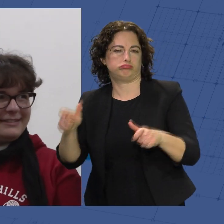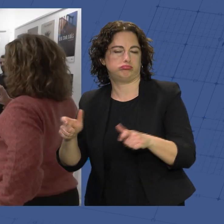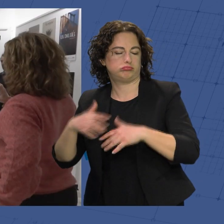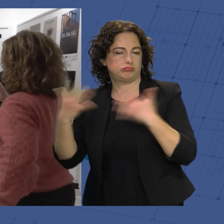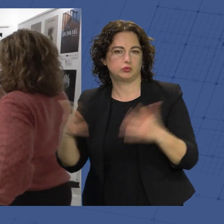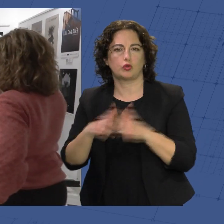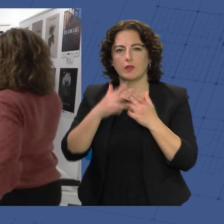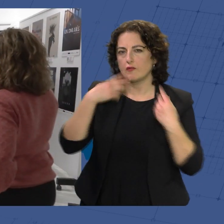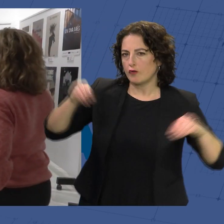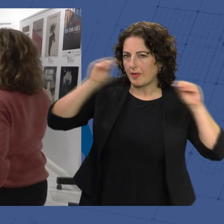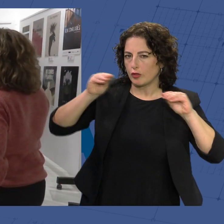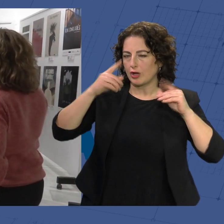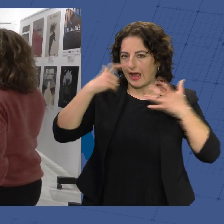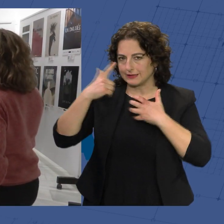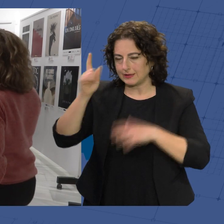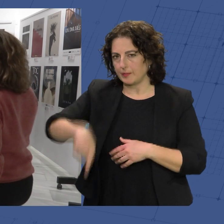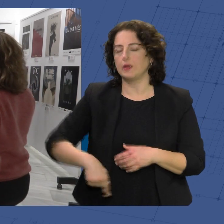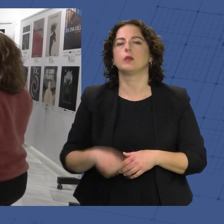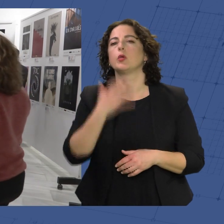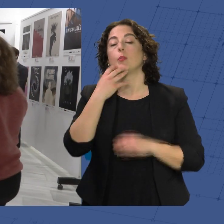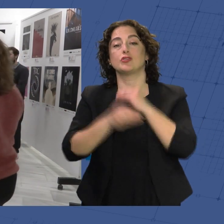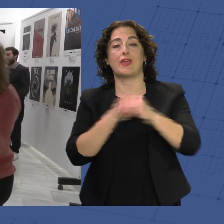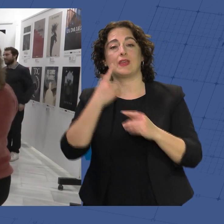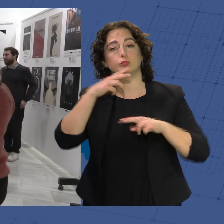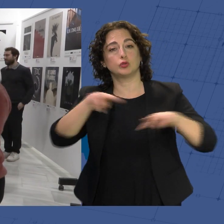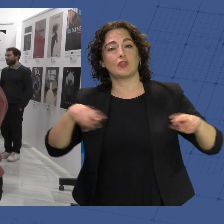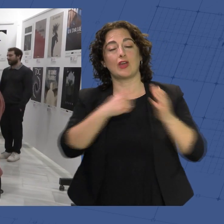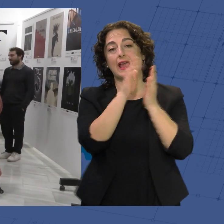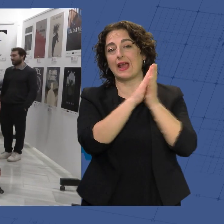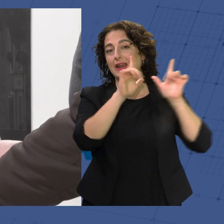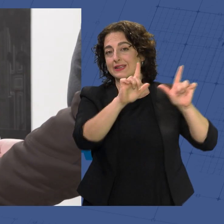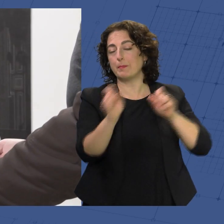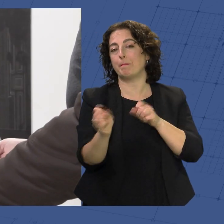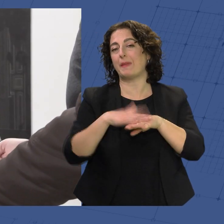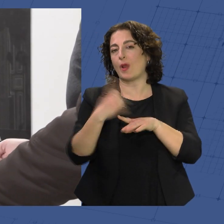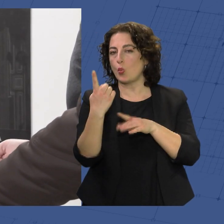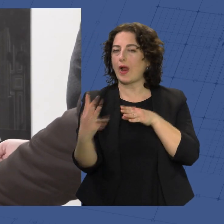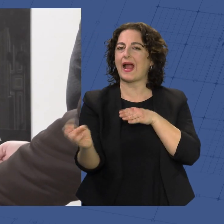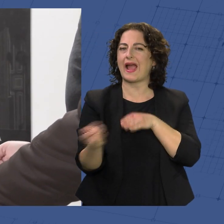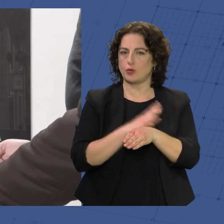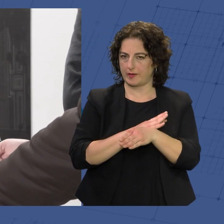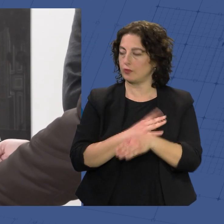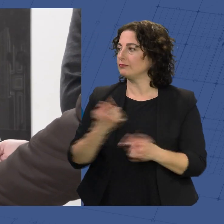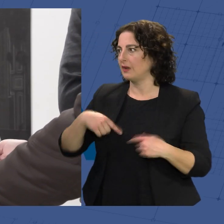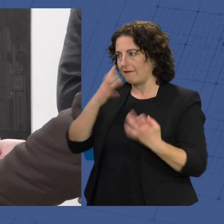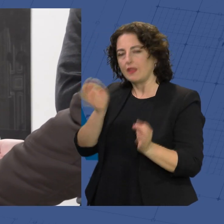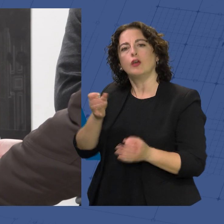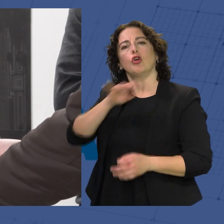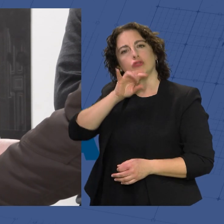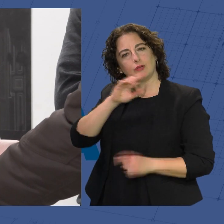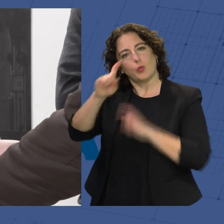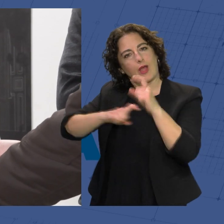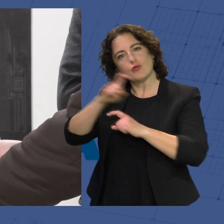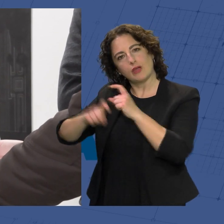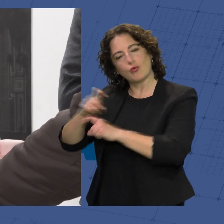como el de la formación y las artes, como el que se realiza con la exposición Carteles para un Gallo Pedro. La verdad es que estamos muy contentos porque todos los años